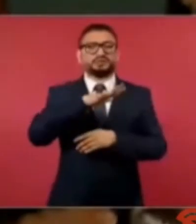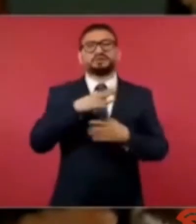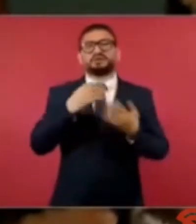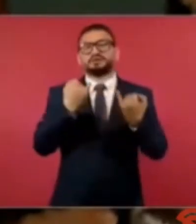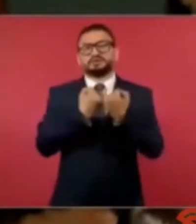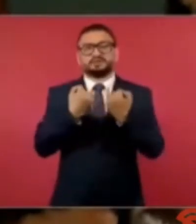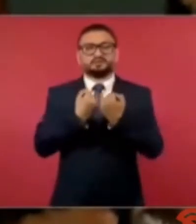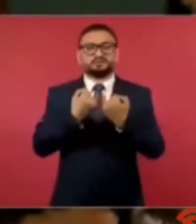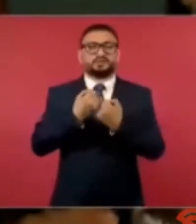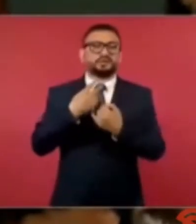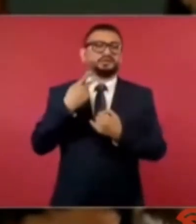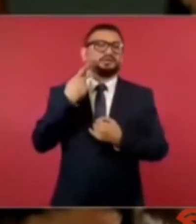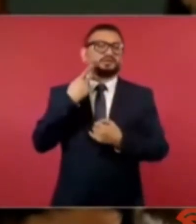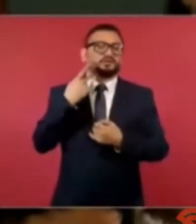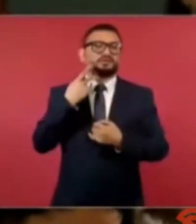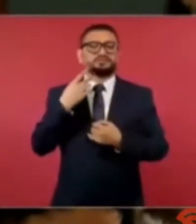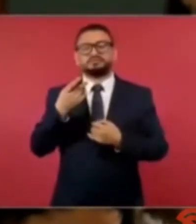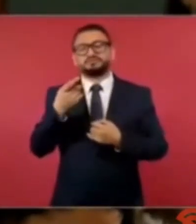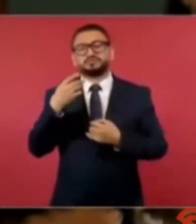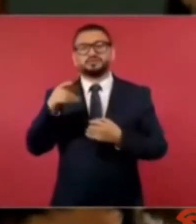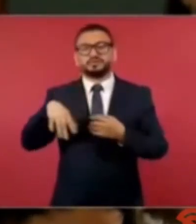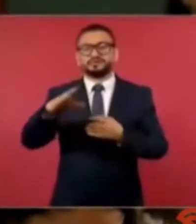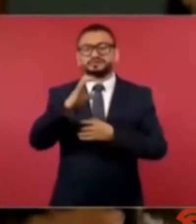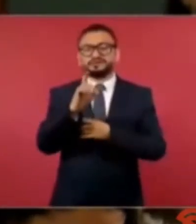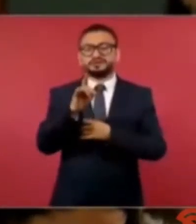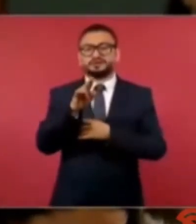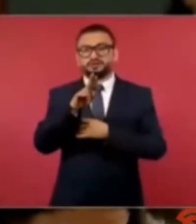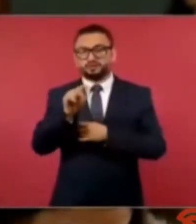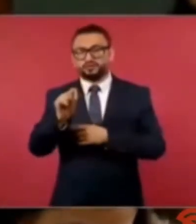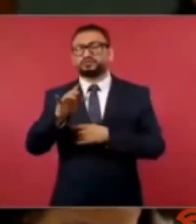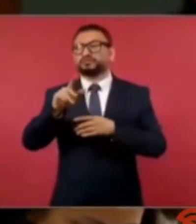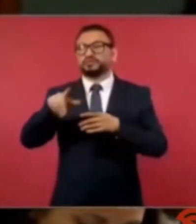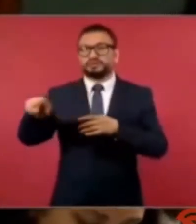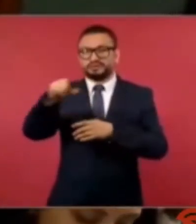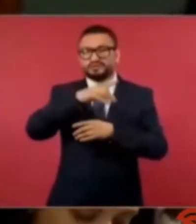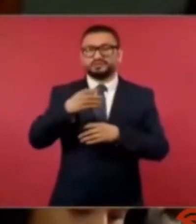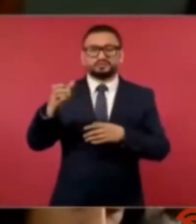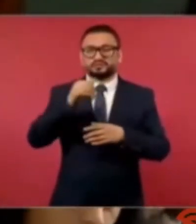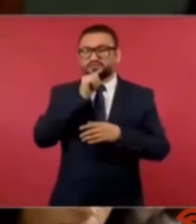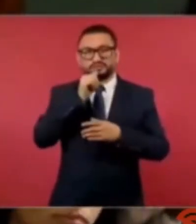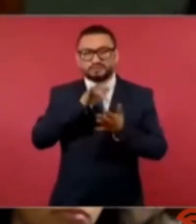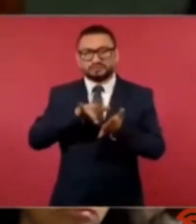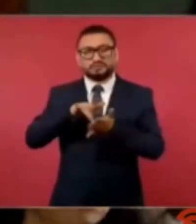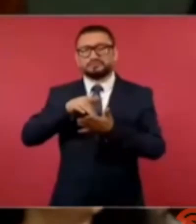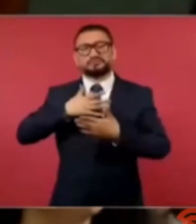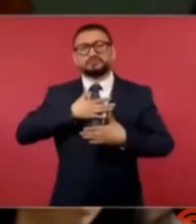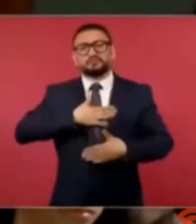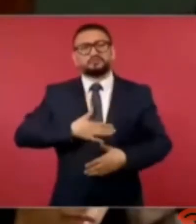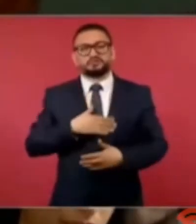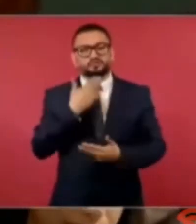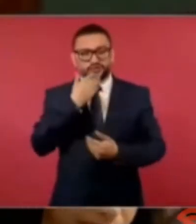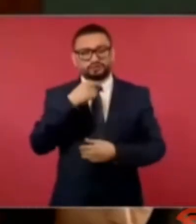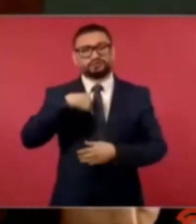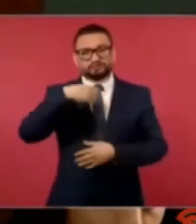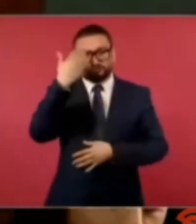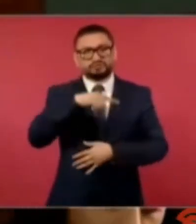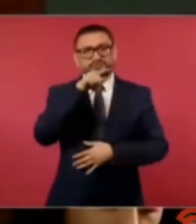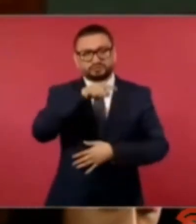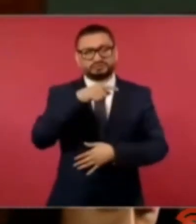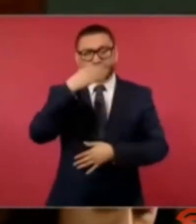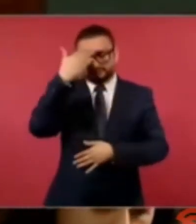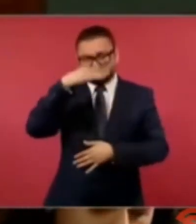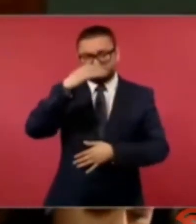la Procuraduría Agraria, la Sedatu, y siguen esperando justicia, Presidente. Yo sé que usted está enterado